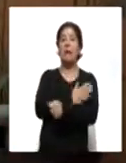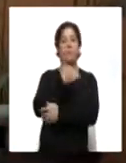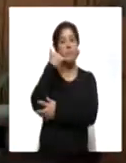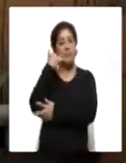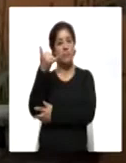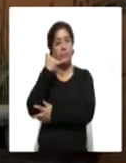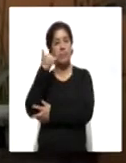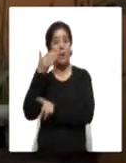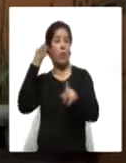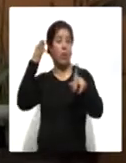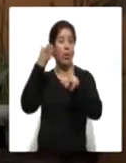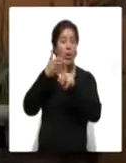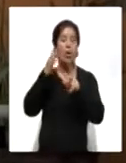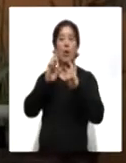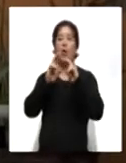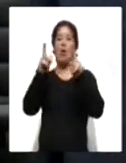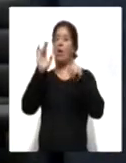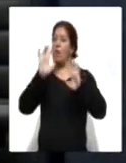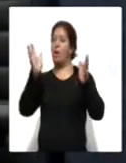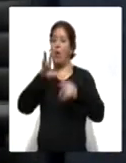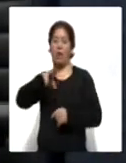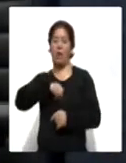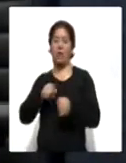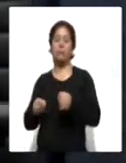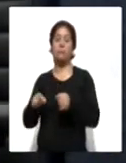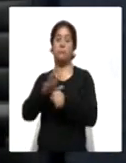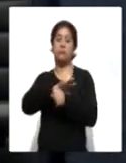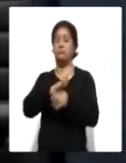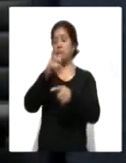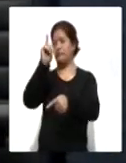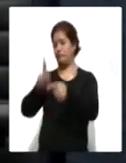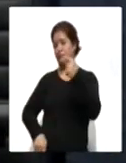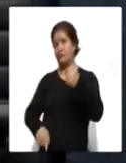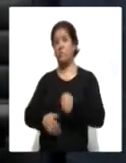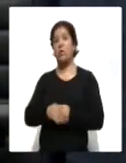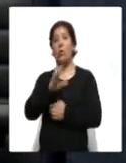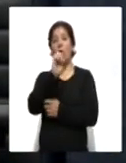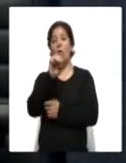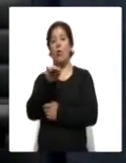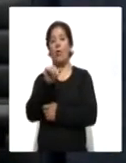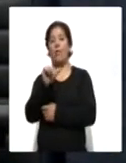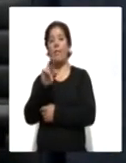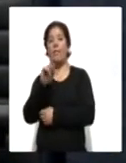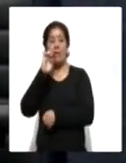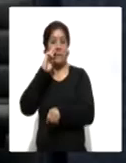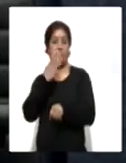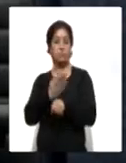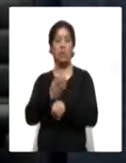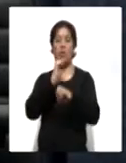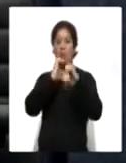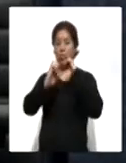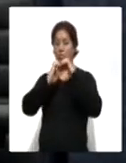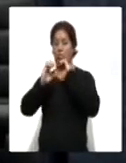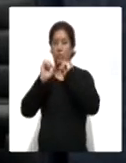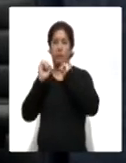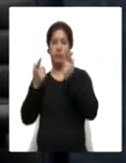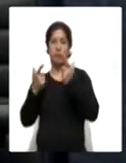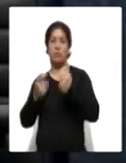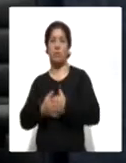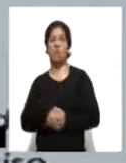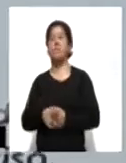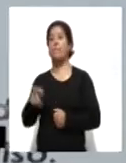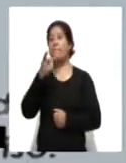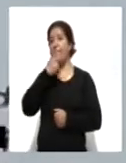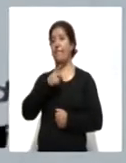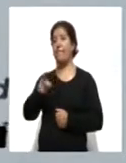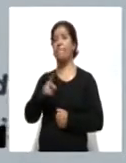con el objetivo de romper con la cadena de contagio de COVID-19. Omar González, encargado de comunicación social, explicó